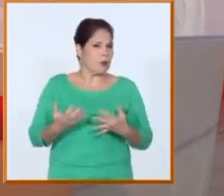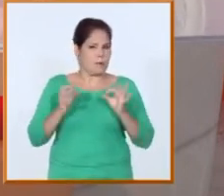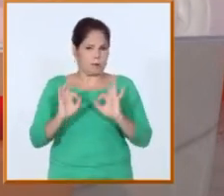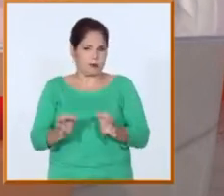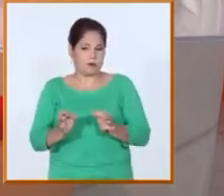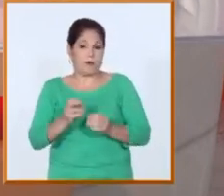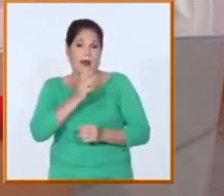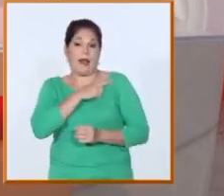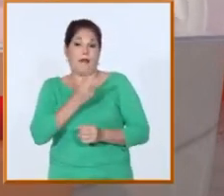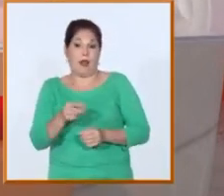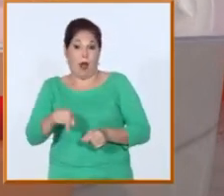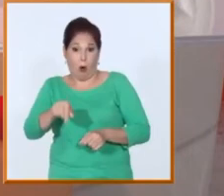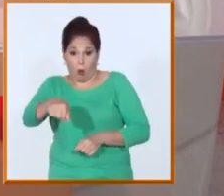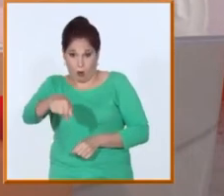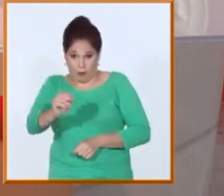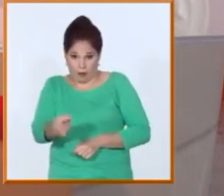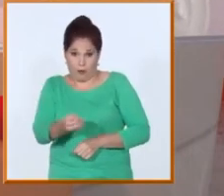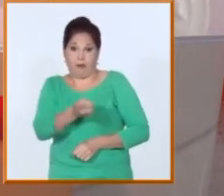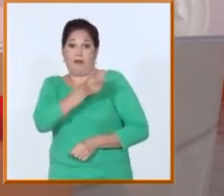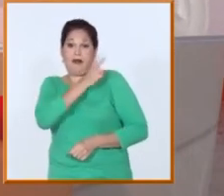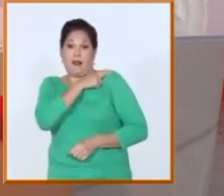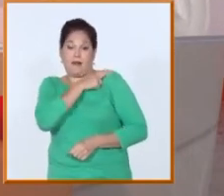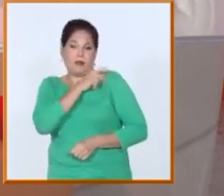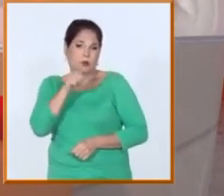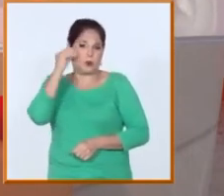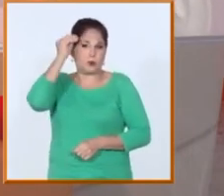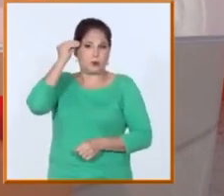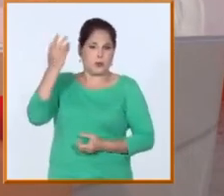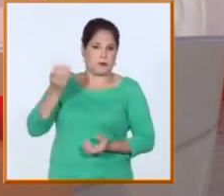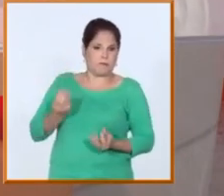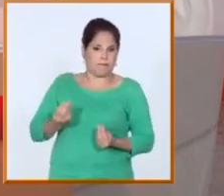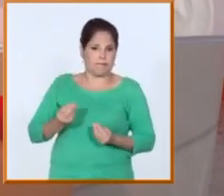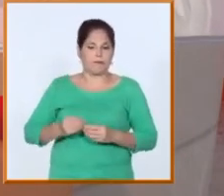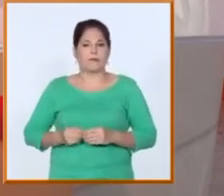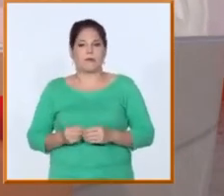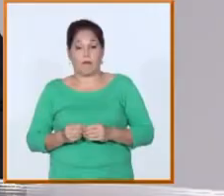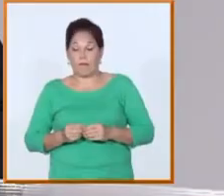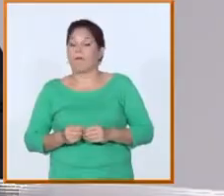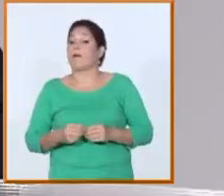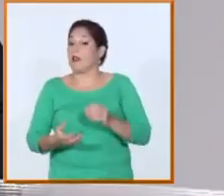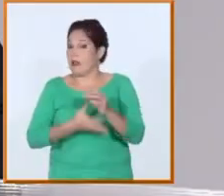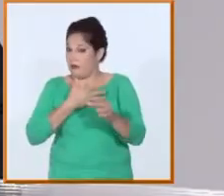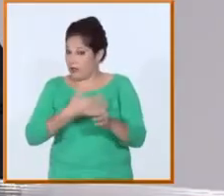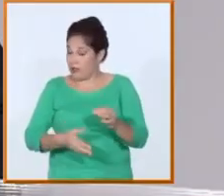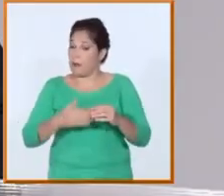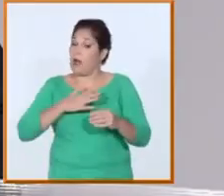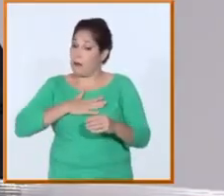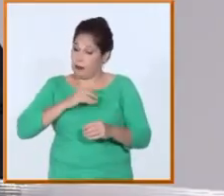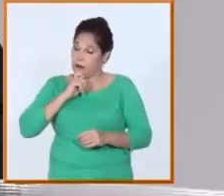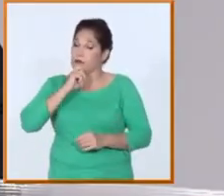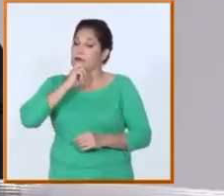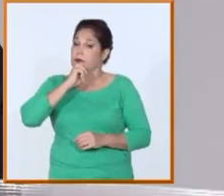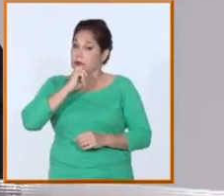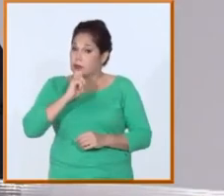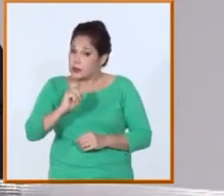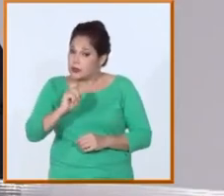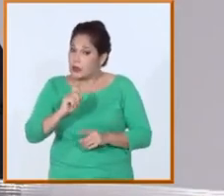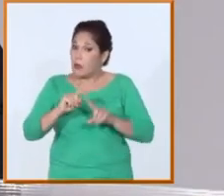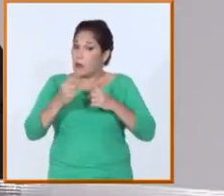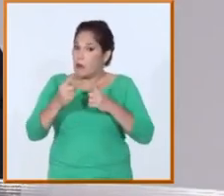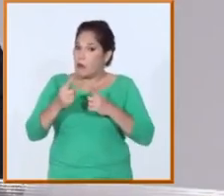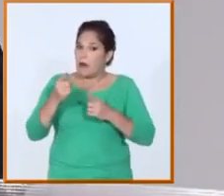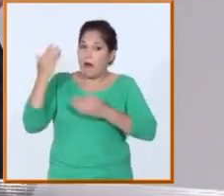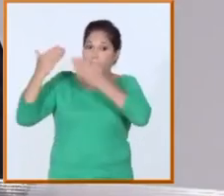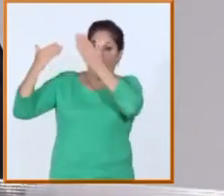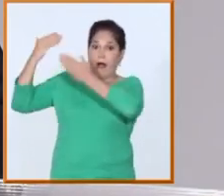mandato que le han dado desde nuestro gobierno? Bueno, realmente es un gran reto. Es un gran reto tratar de ser